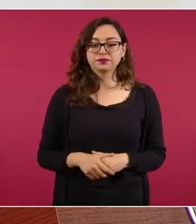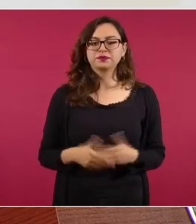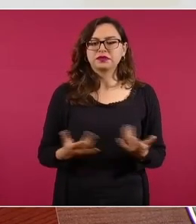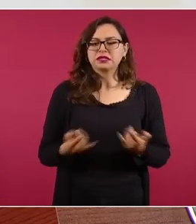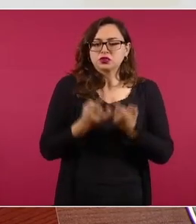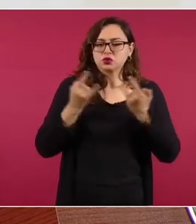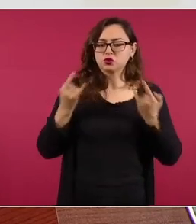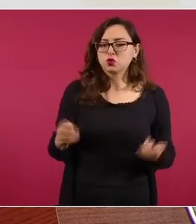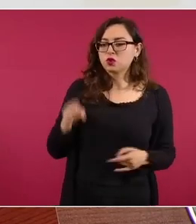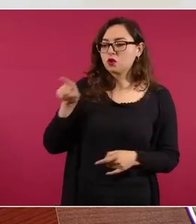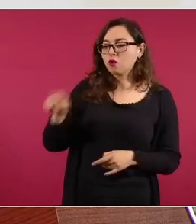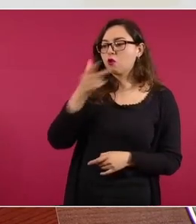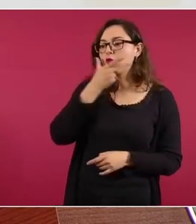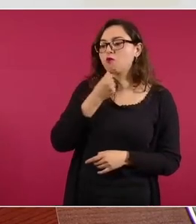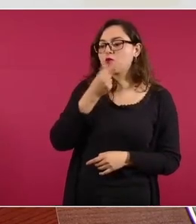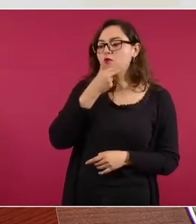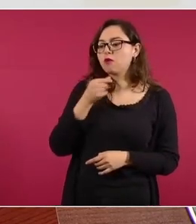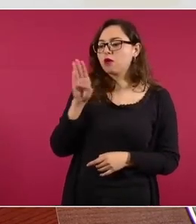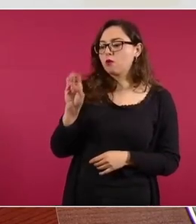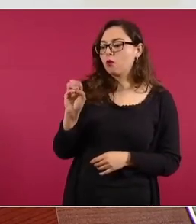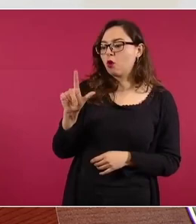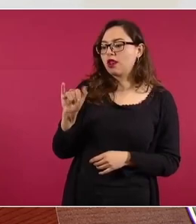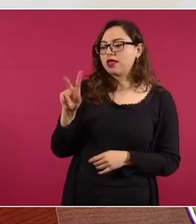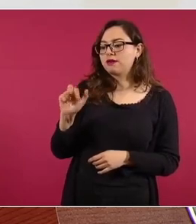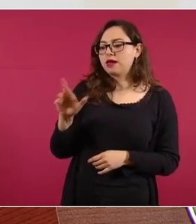en los momentos más difíciles